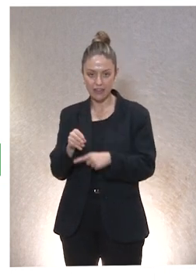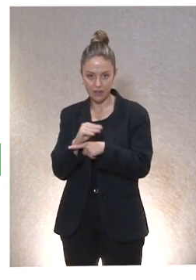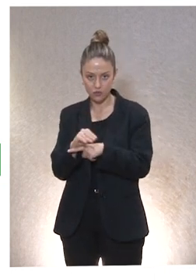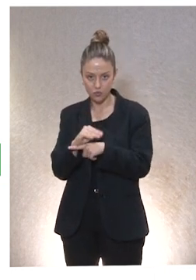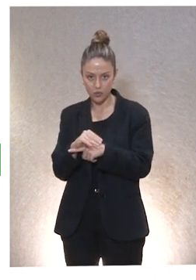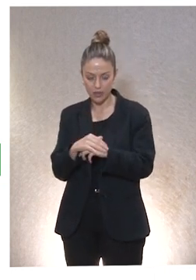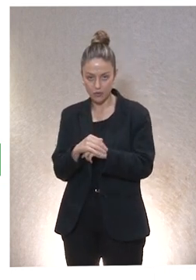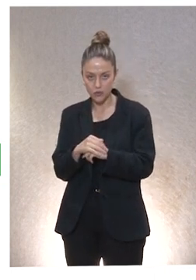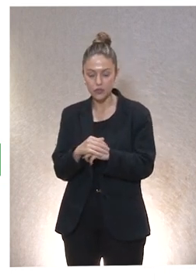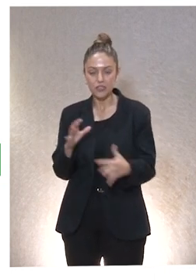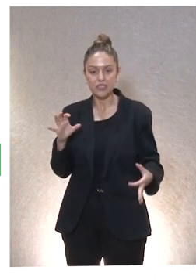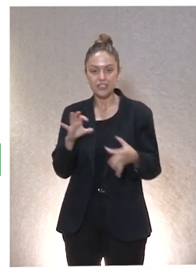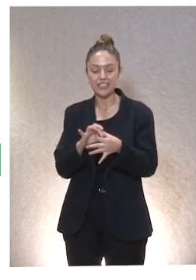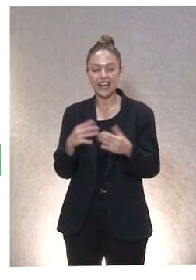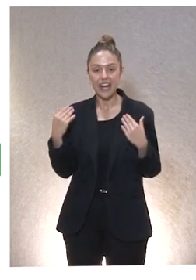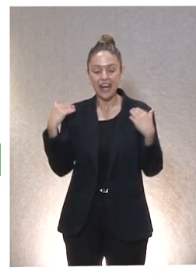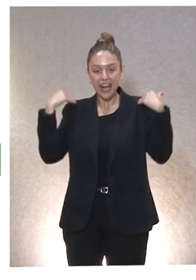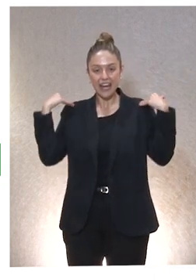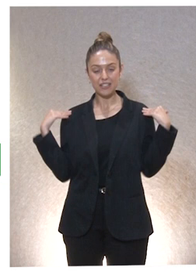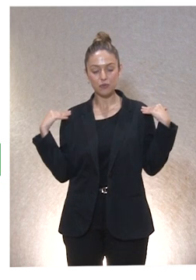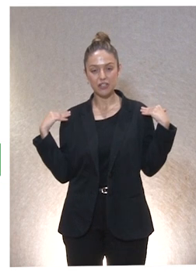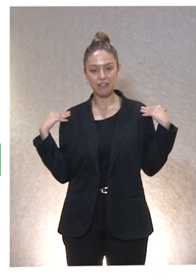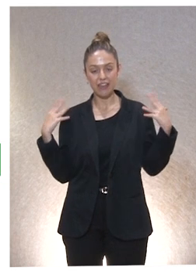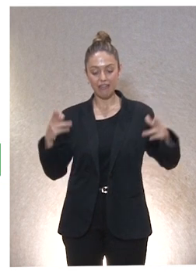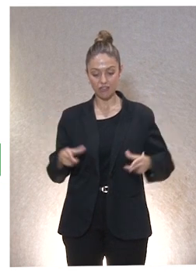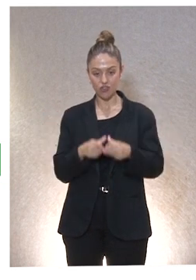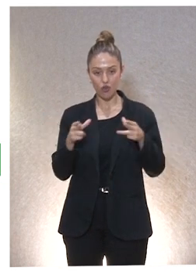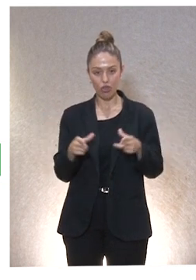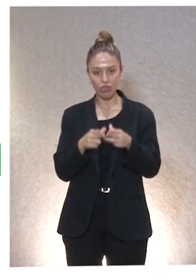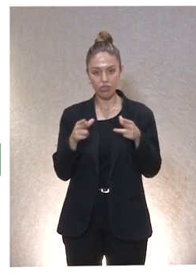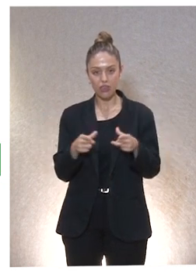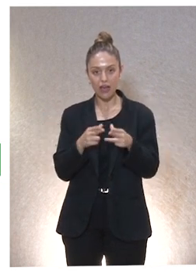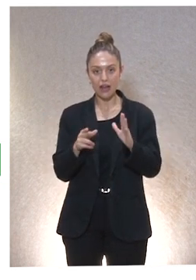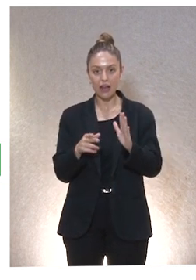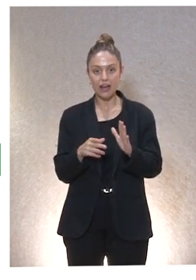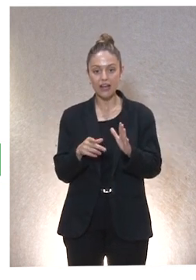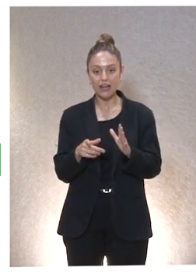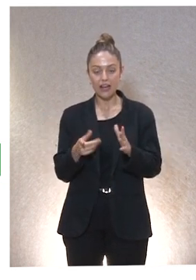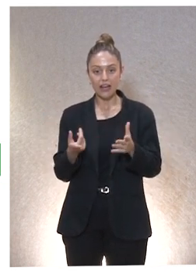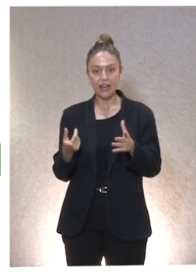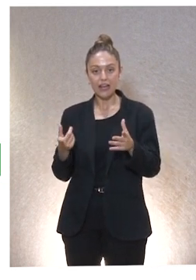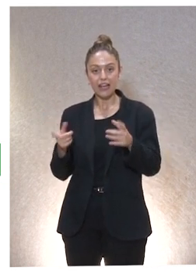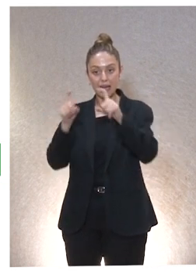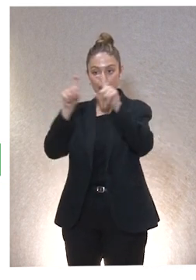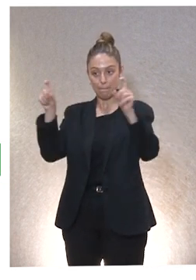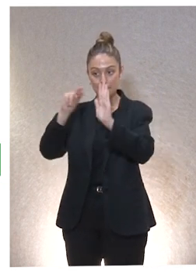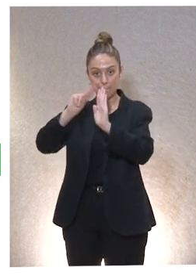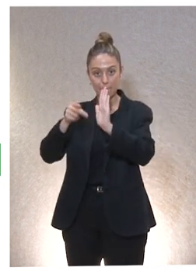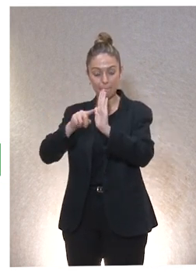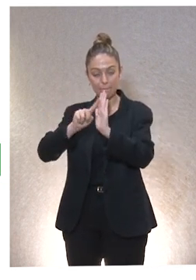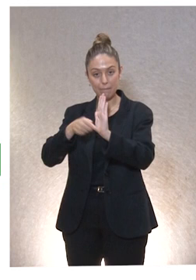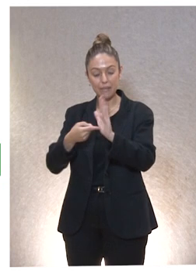Con la correspondiente responsabilidad de las instituciones sociales, Plena Inclusión es una institución social y tiene su responsabilidad